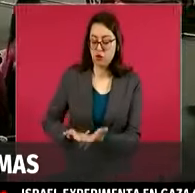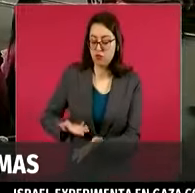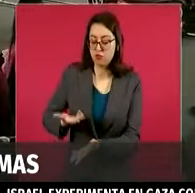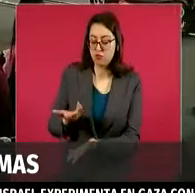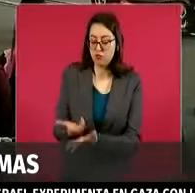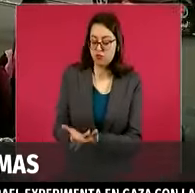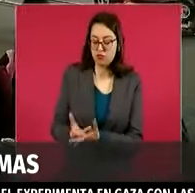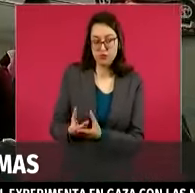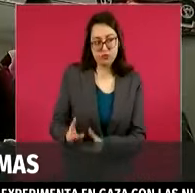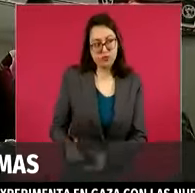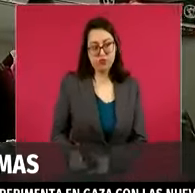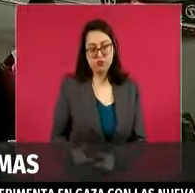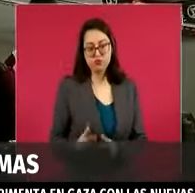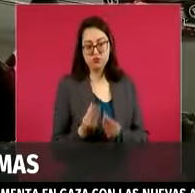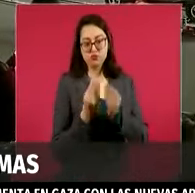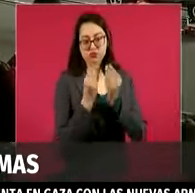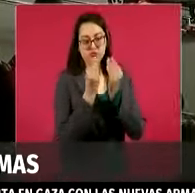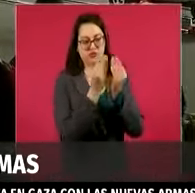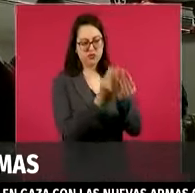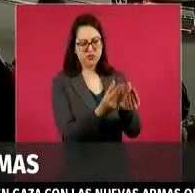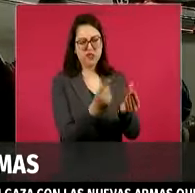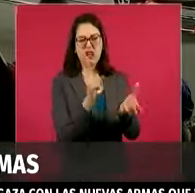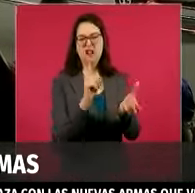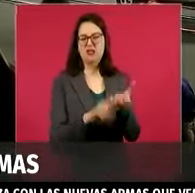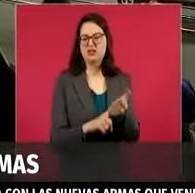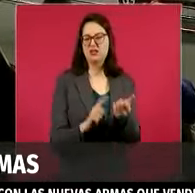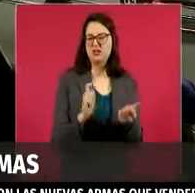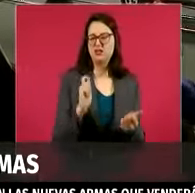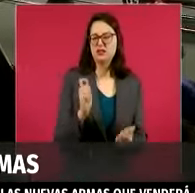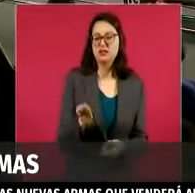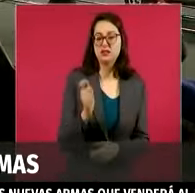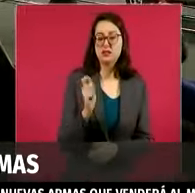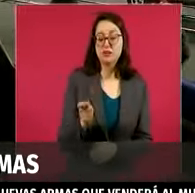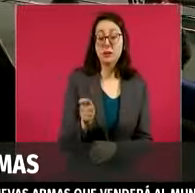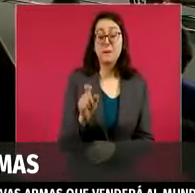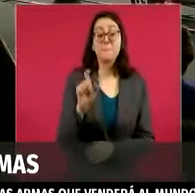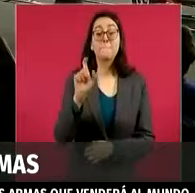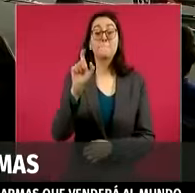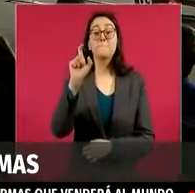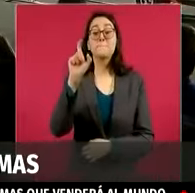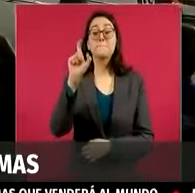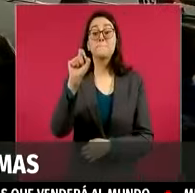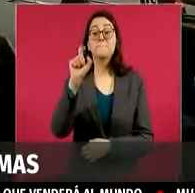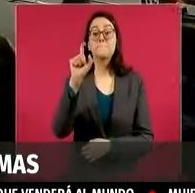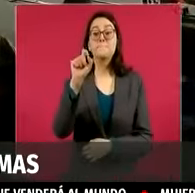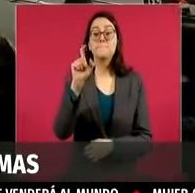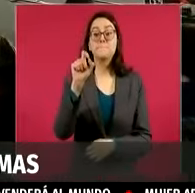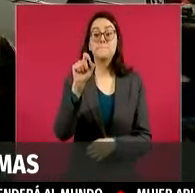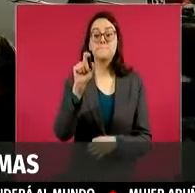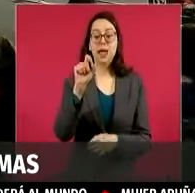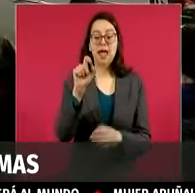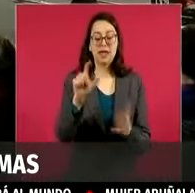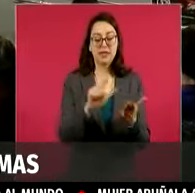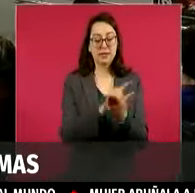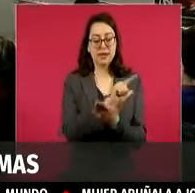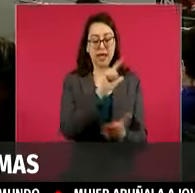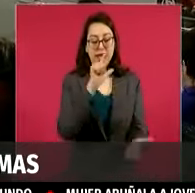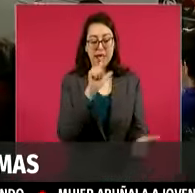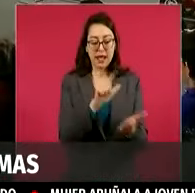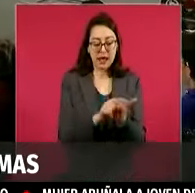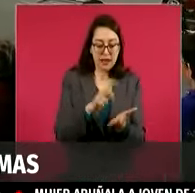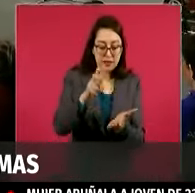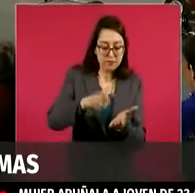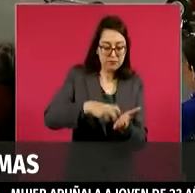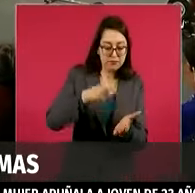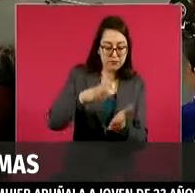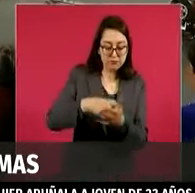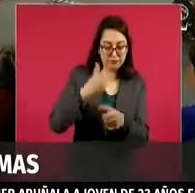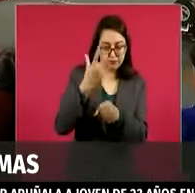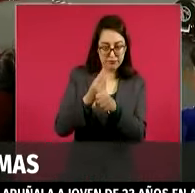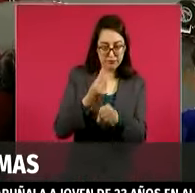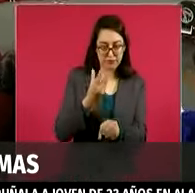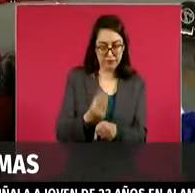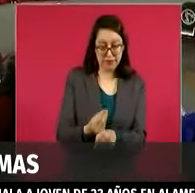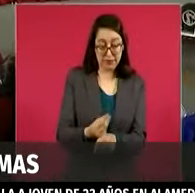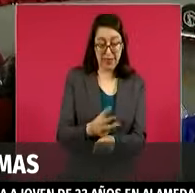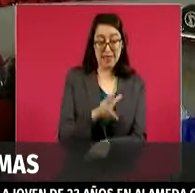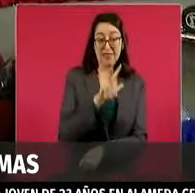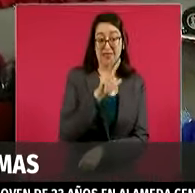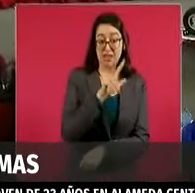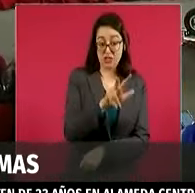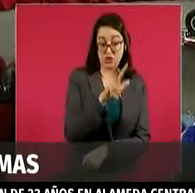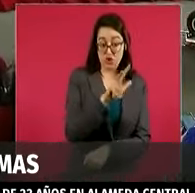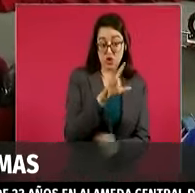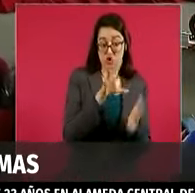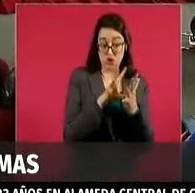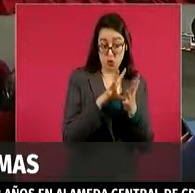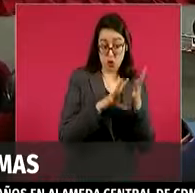funciones que el IFE, el Instituto Federal Electoral, no tenía. Es decir, se le siguen sumando funciones a un